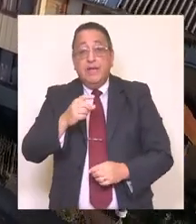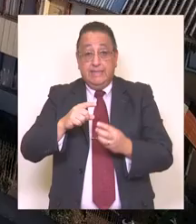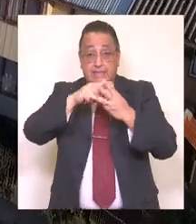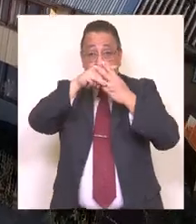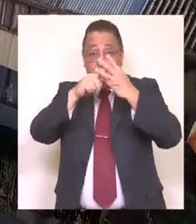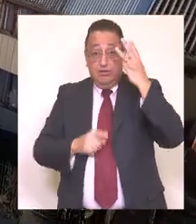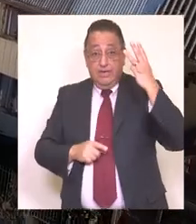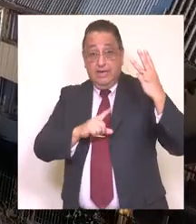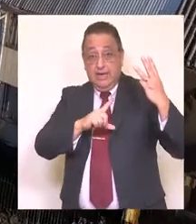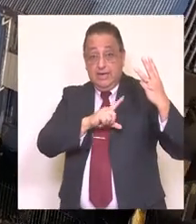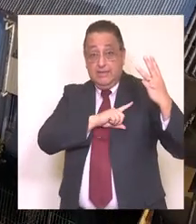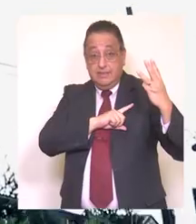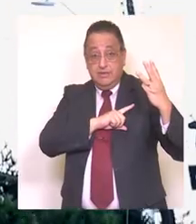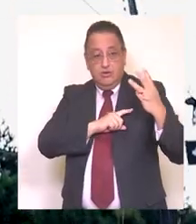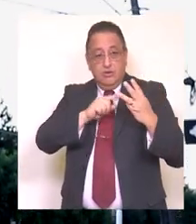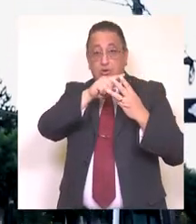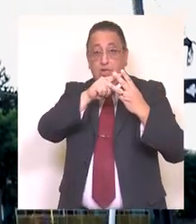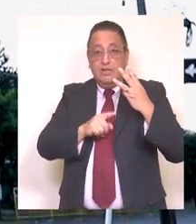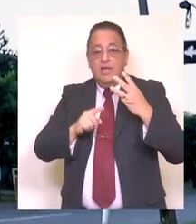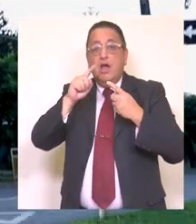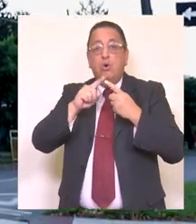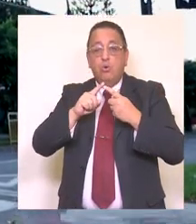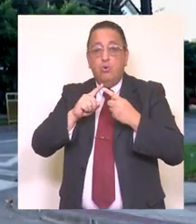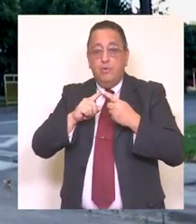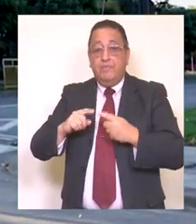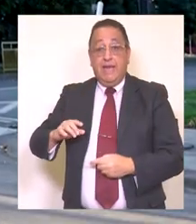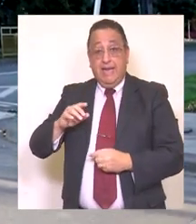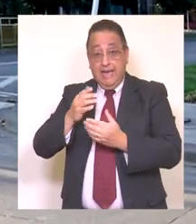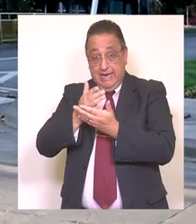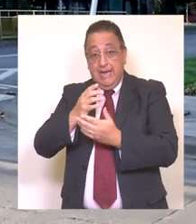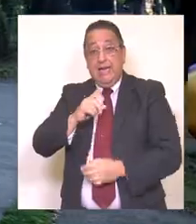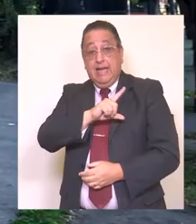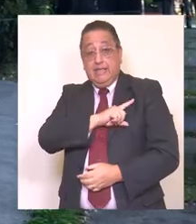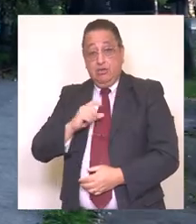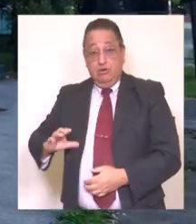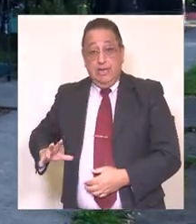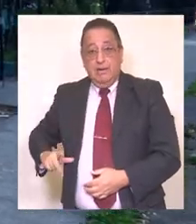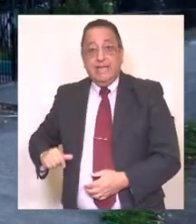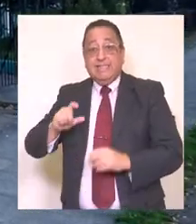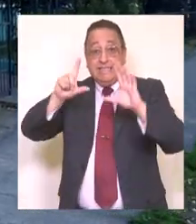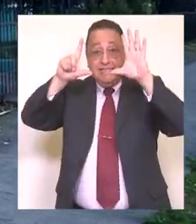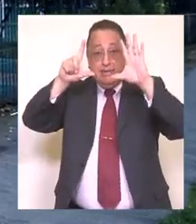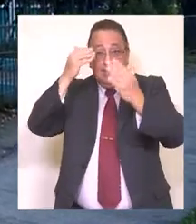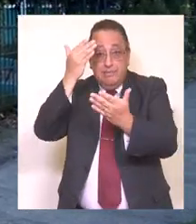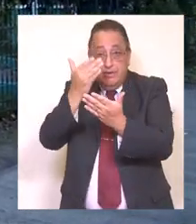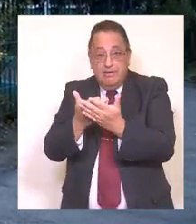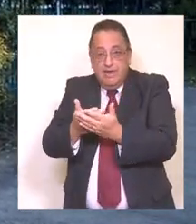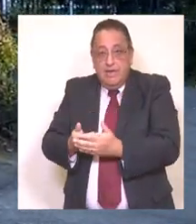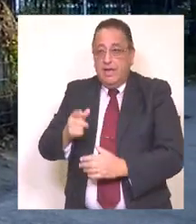destacar también que de los tres liceos que tenemos en la comuna, el Liceo Miguel Ángel Cerdaleiva por